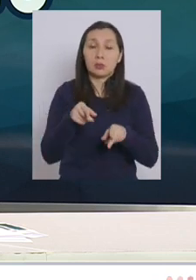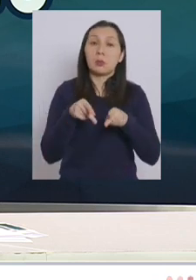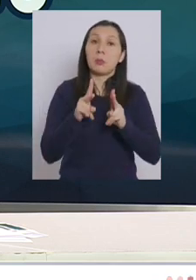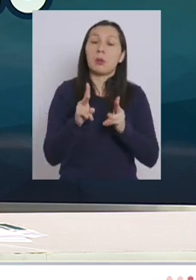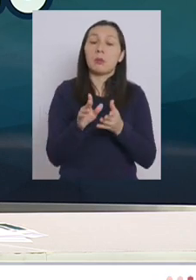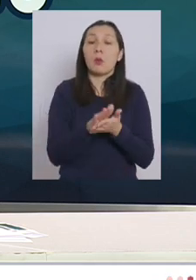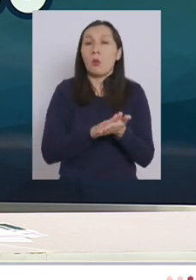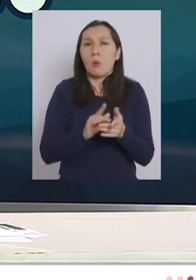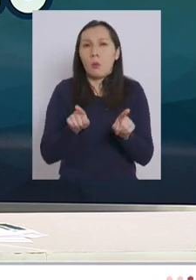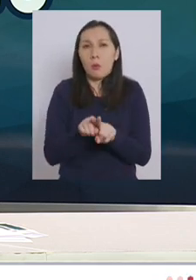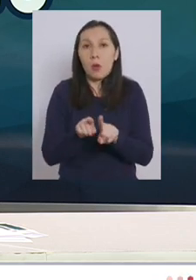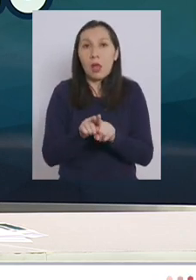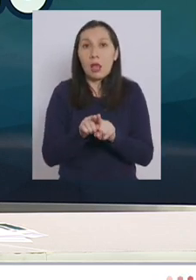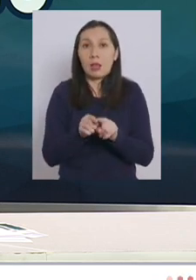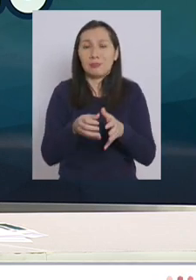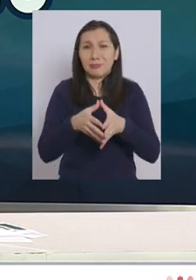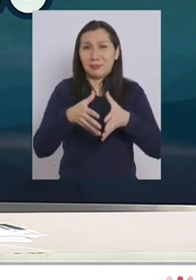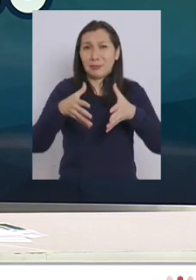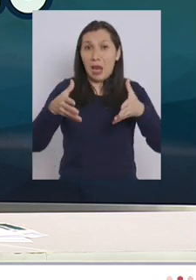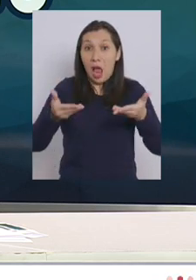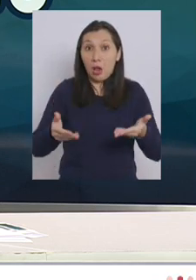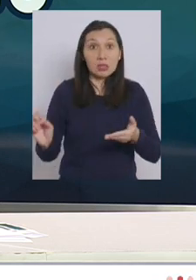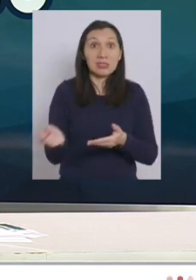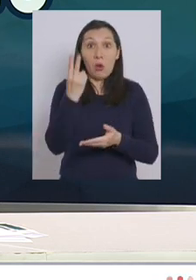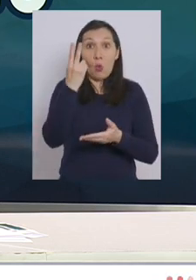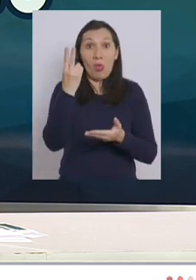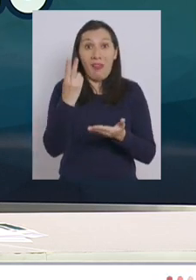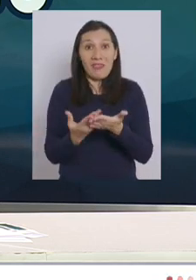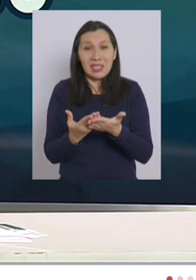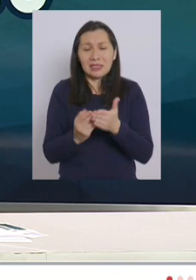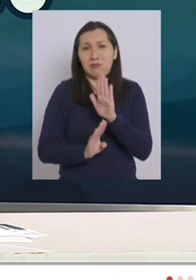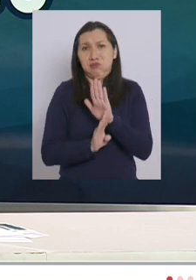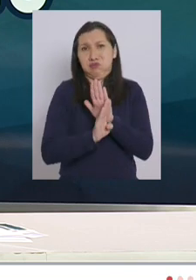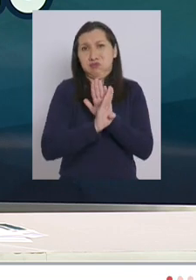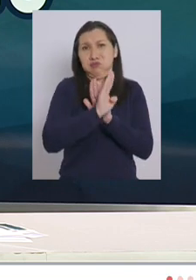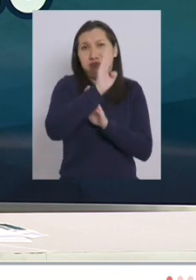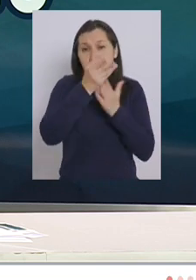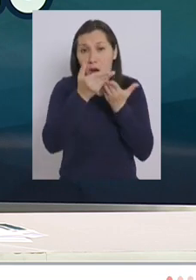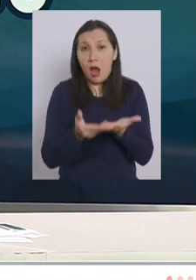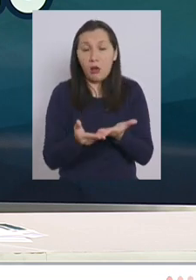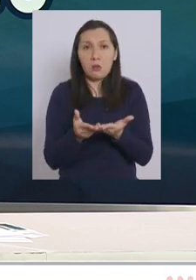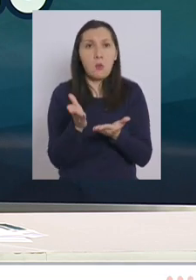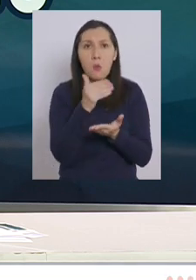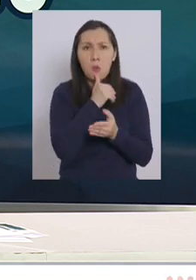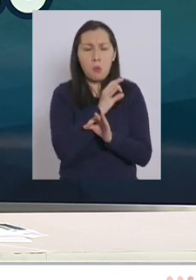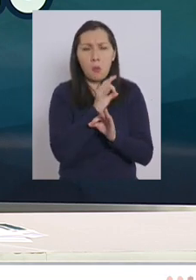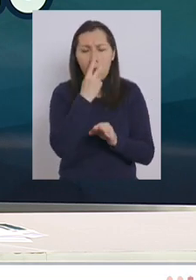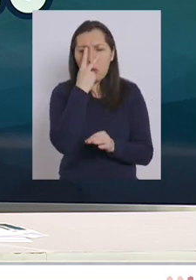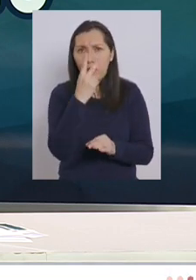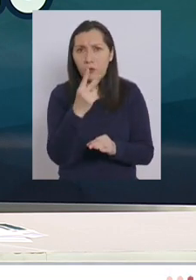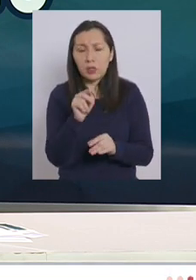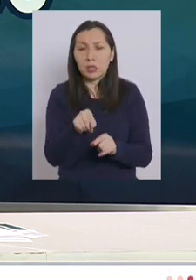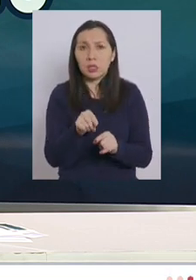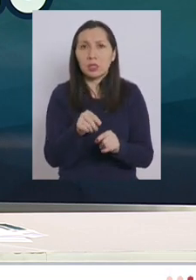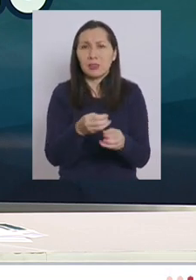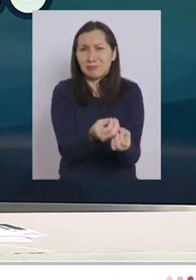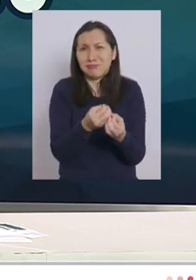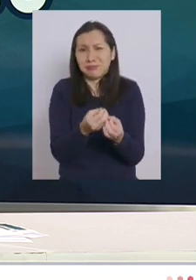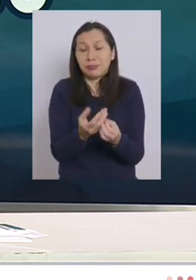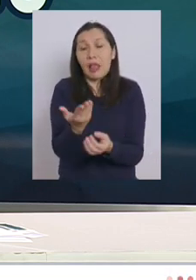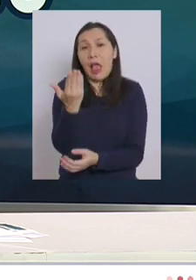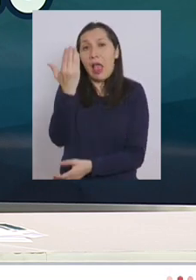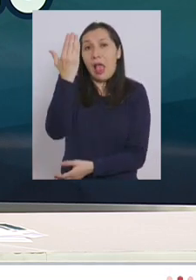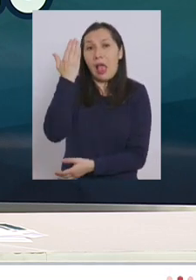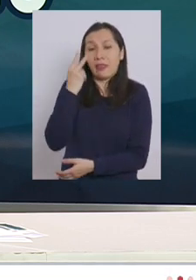que incluso siendo más grande esta ola actual no hayamos visto los atochamientos